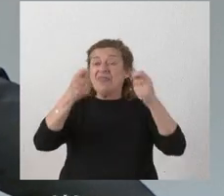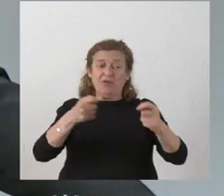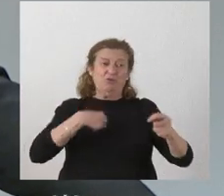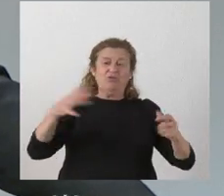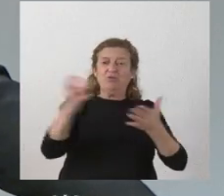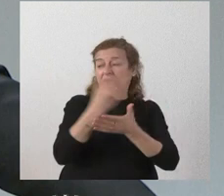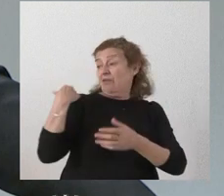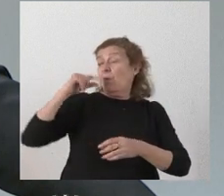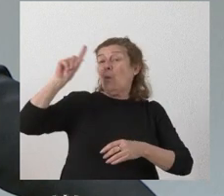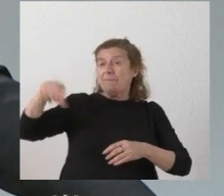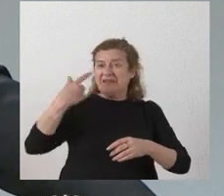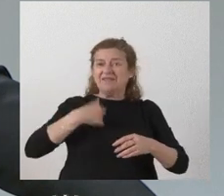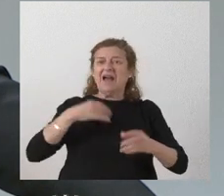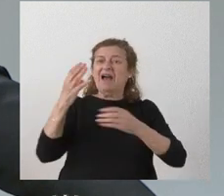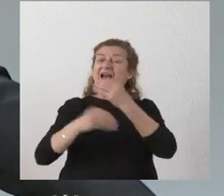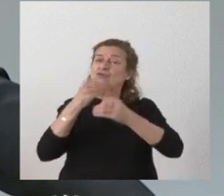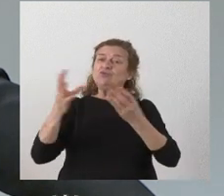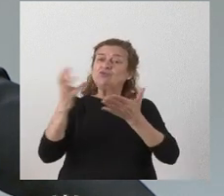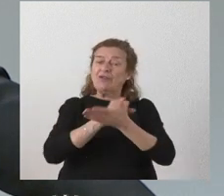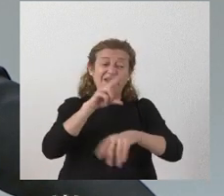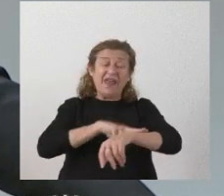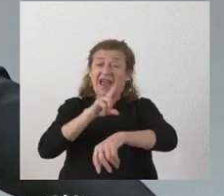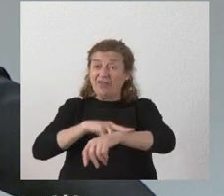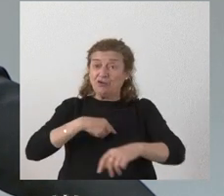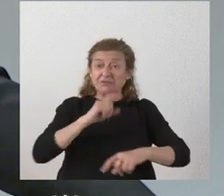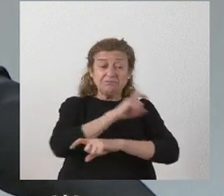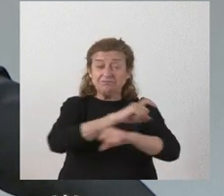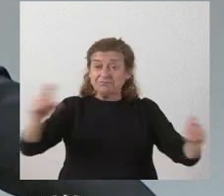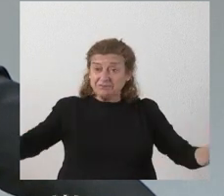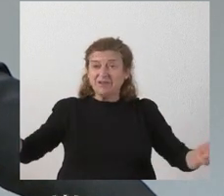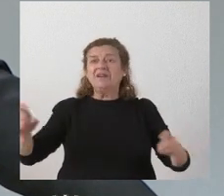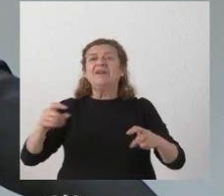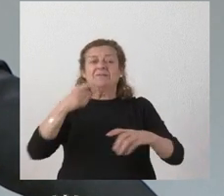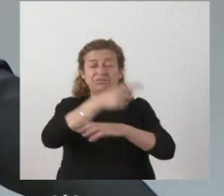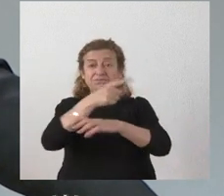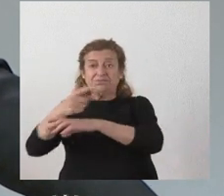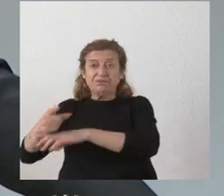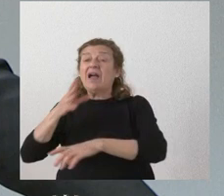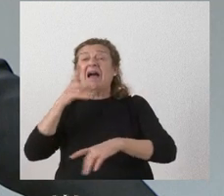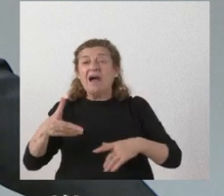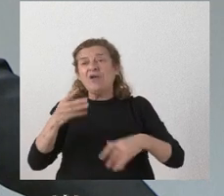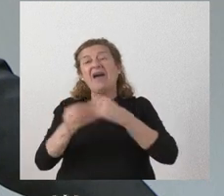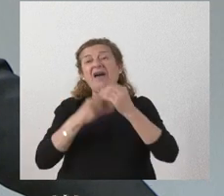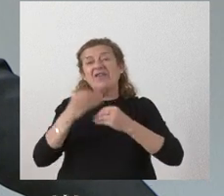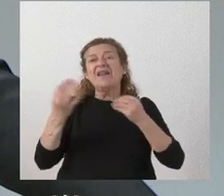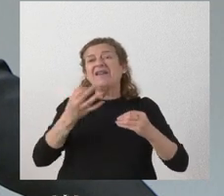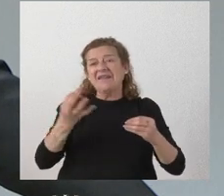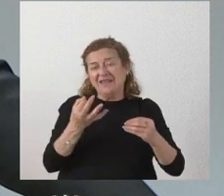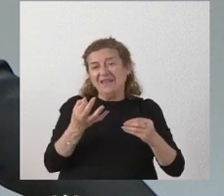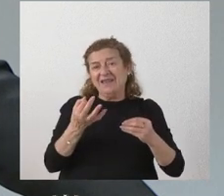el mes pasado se han dictado por las distintas delegaciones la correspondiente instrucción y lo que se está llevando a cabo es la